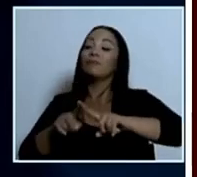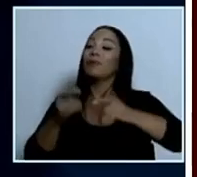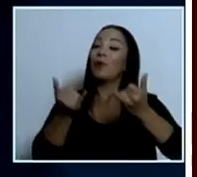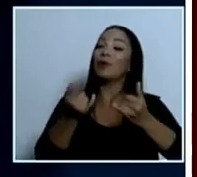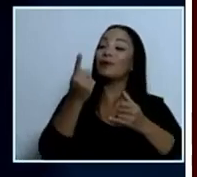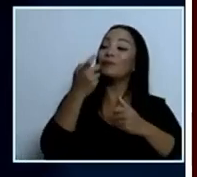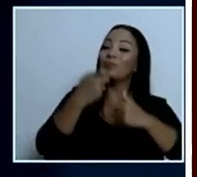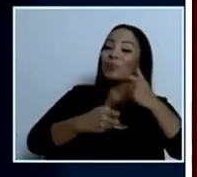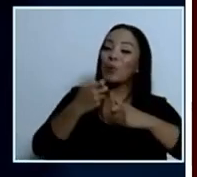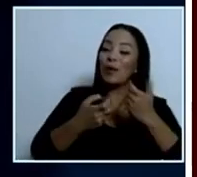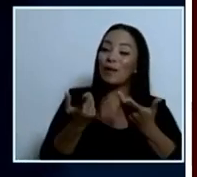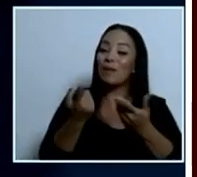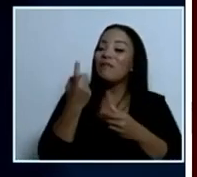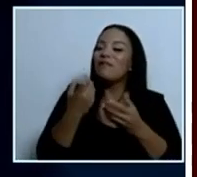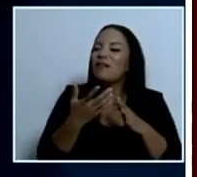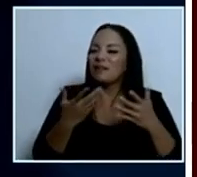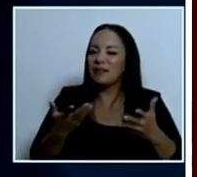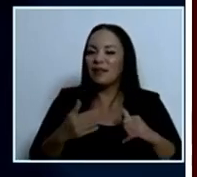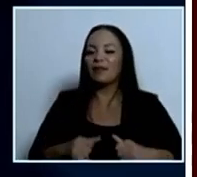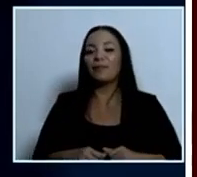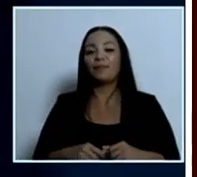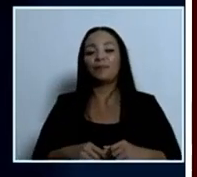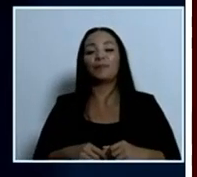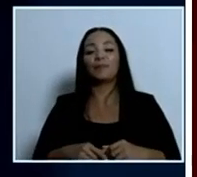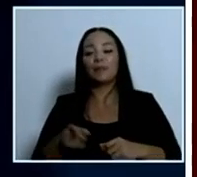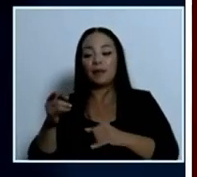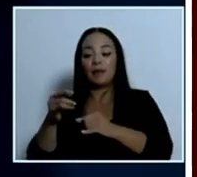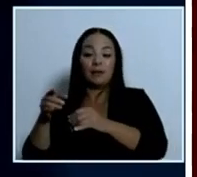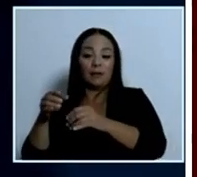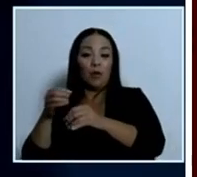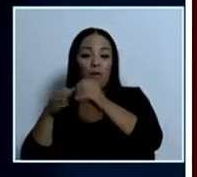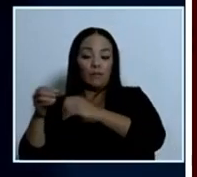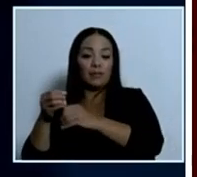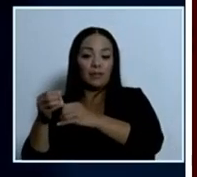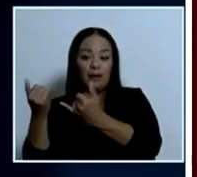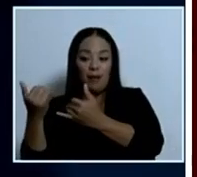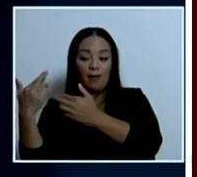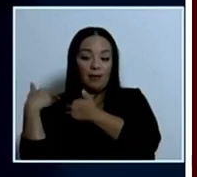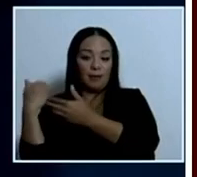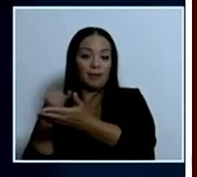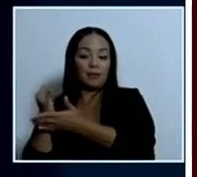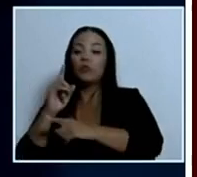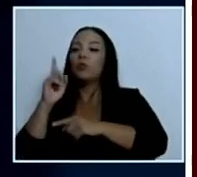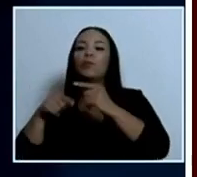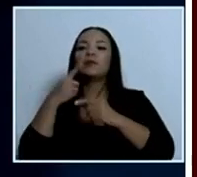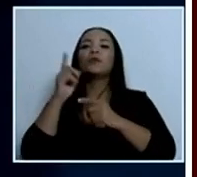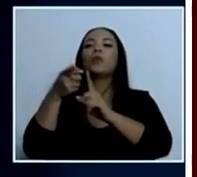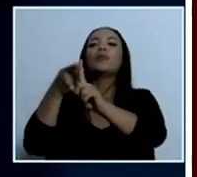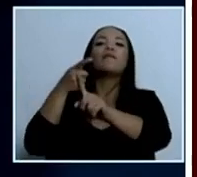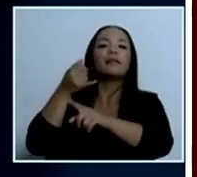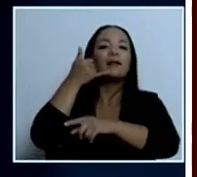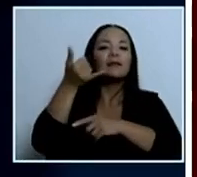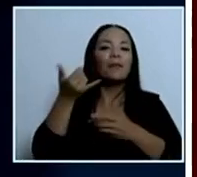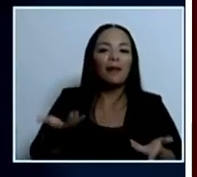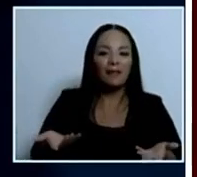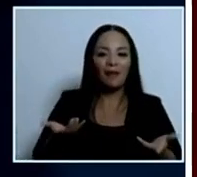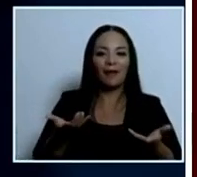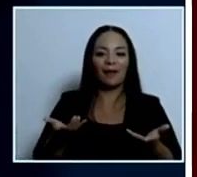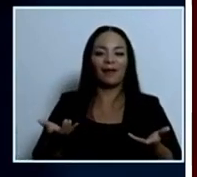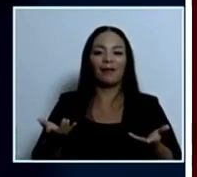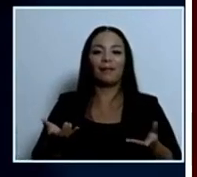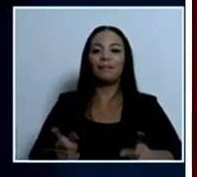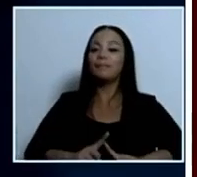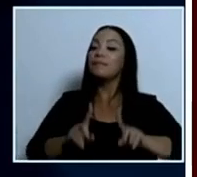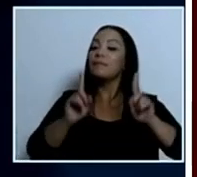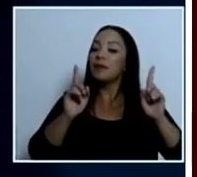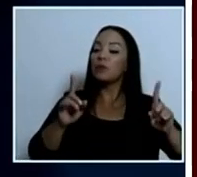vacío no nos puede decir el órgano encargado de la investigación de dónde viene la llamada que realizan pero por información